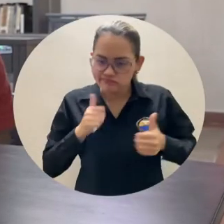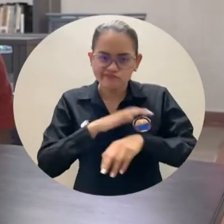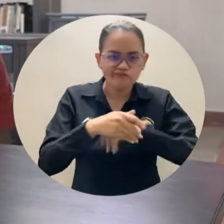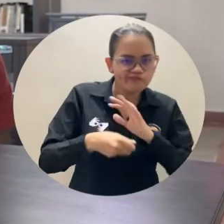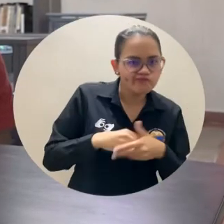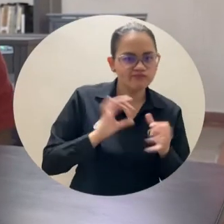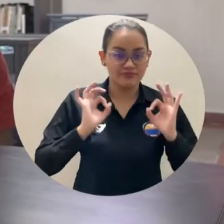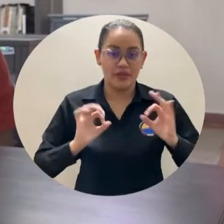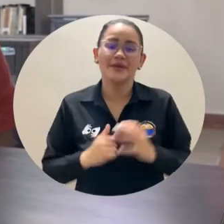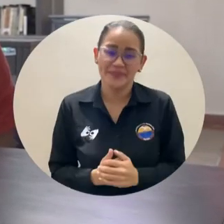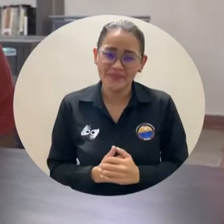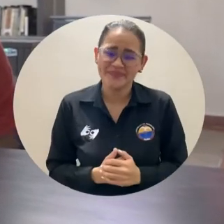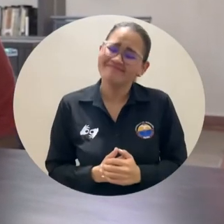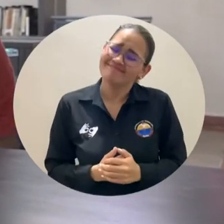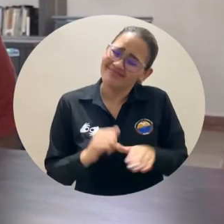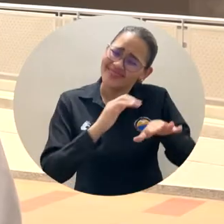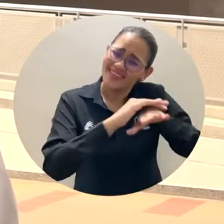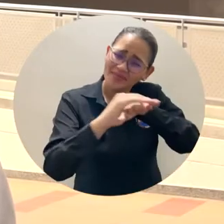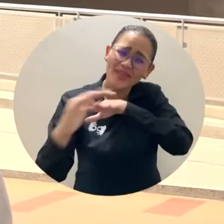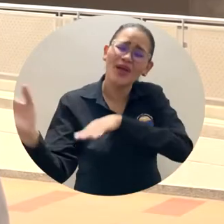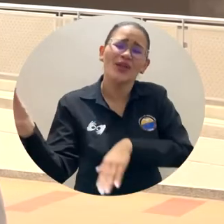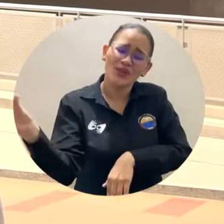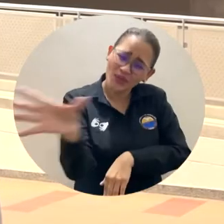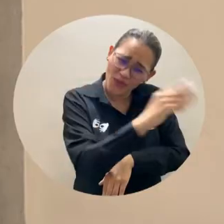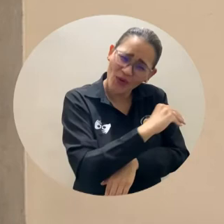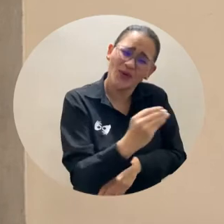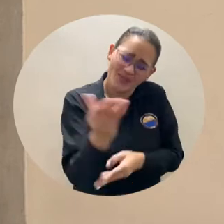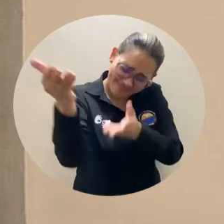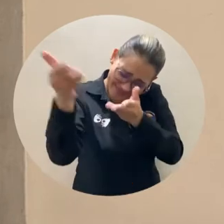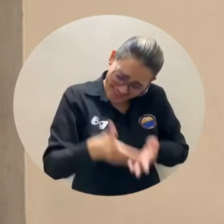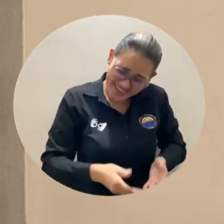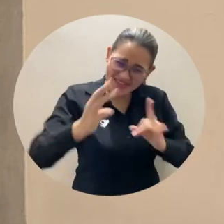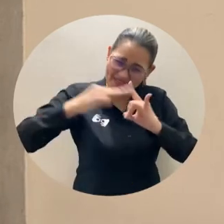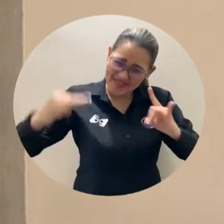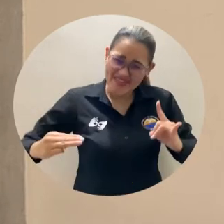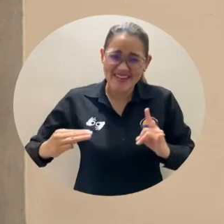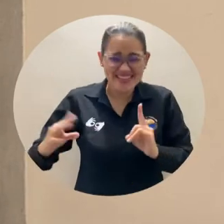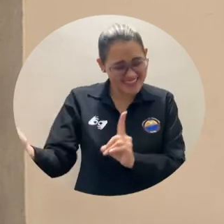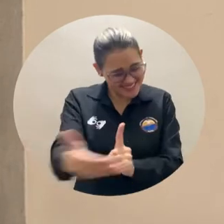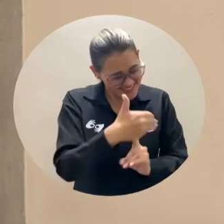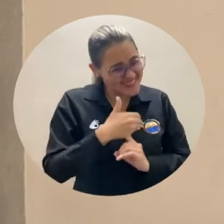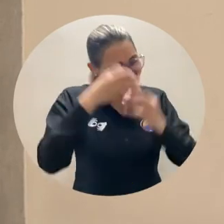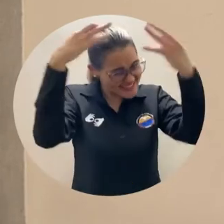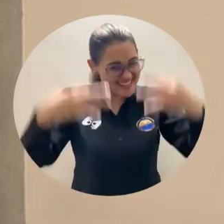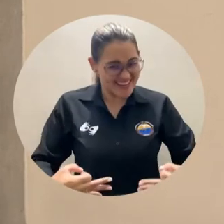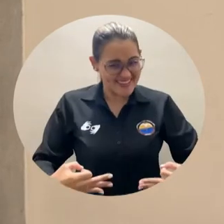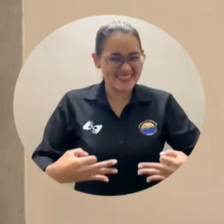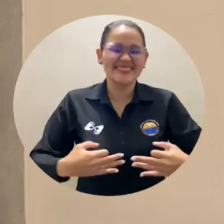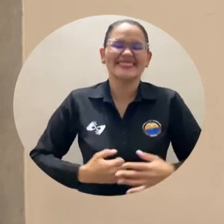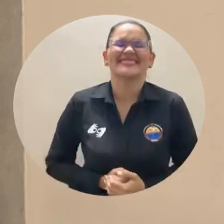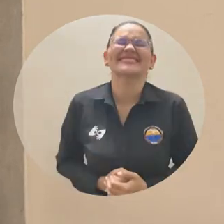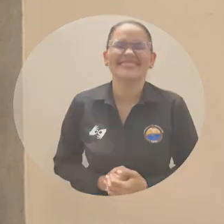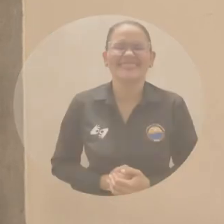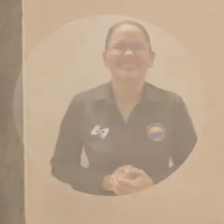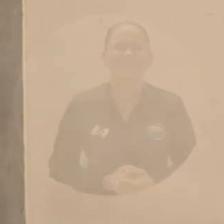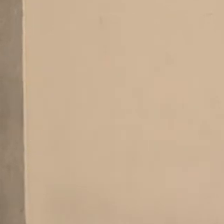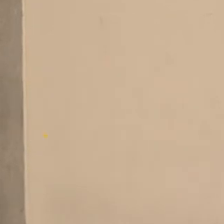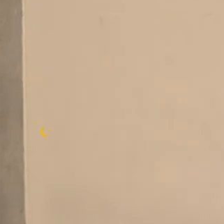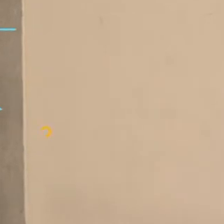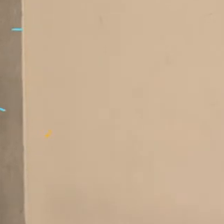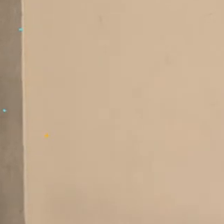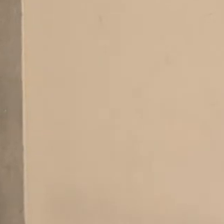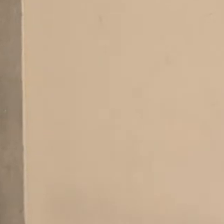digamos, el cumplimiento de los protocolos de bioseguridad. Los invitamos a todos a que se sientan parte de la universidad y que